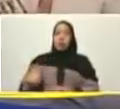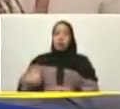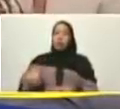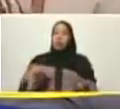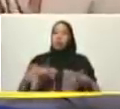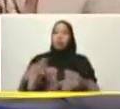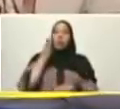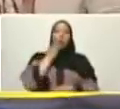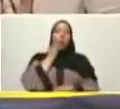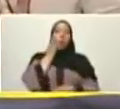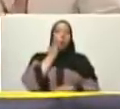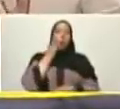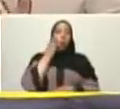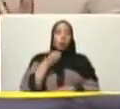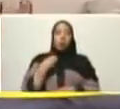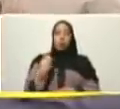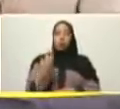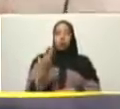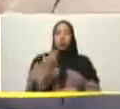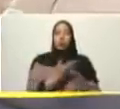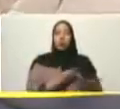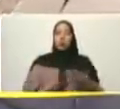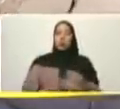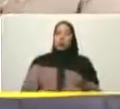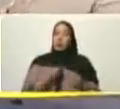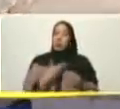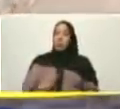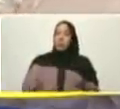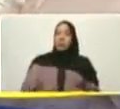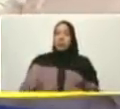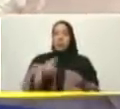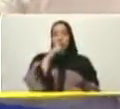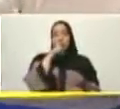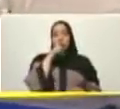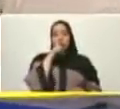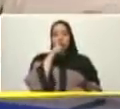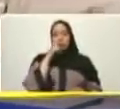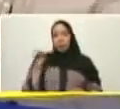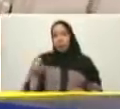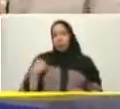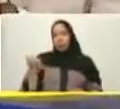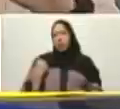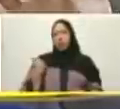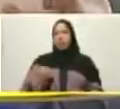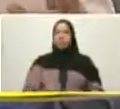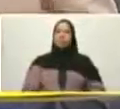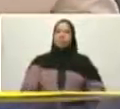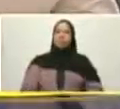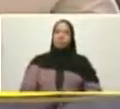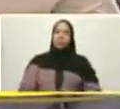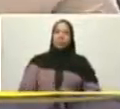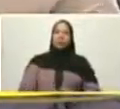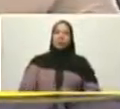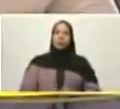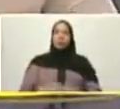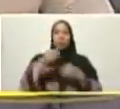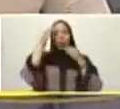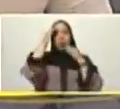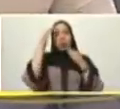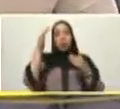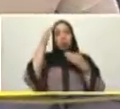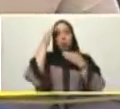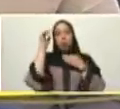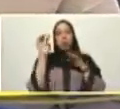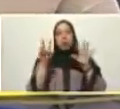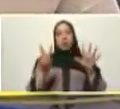de orgullo presidente yo quiero aprovechar para saludarle y también recordar que hoy 7